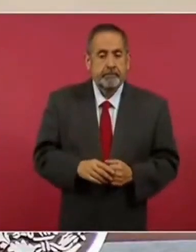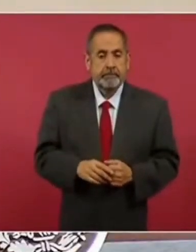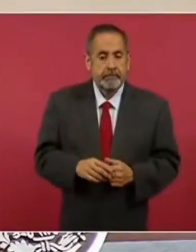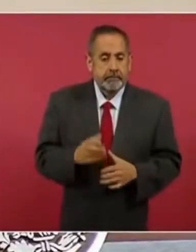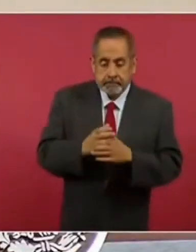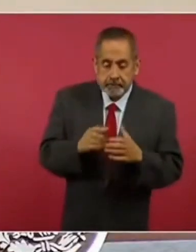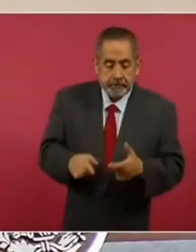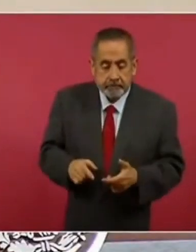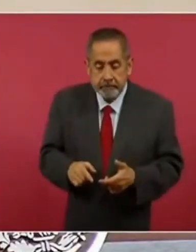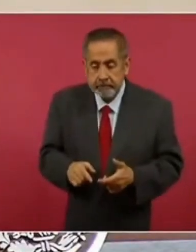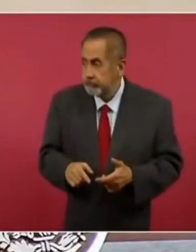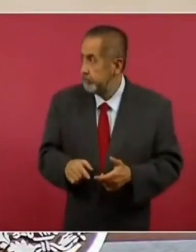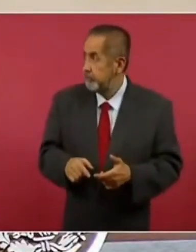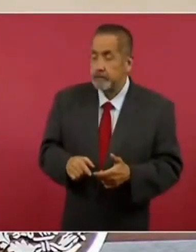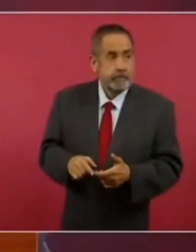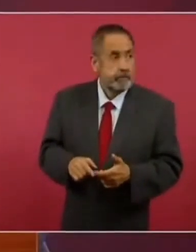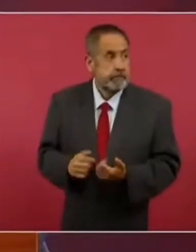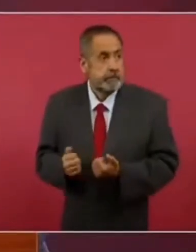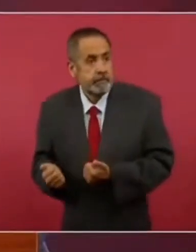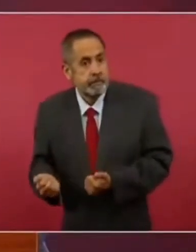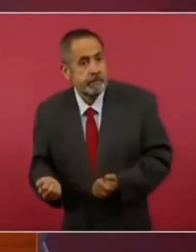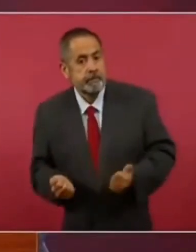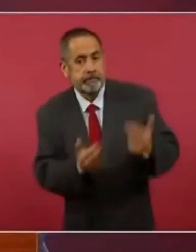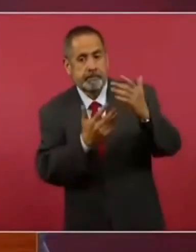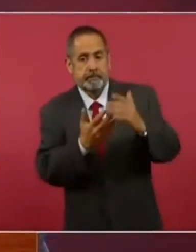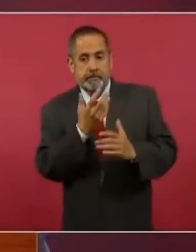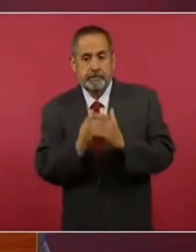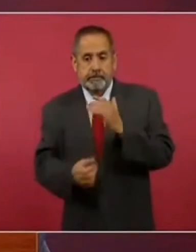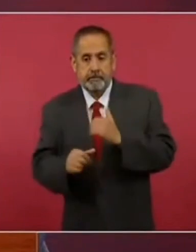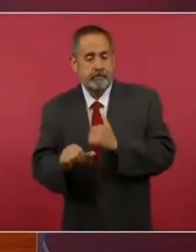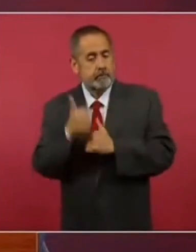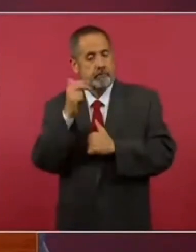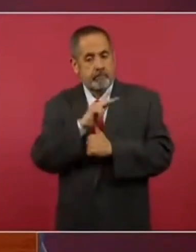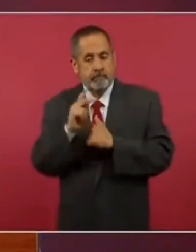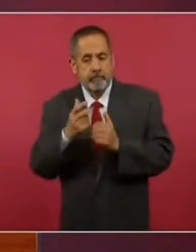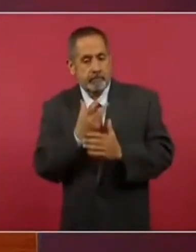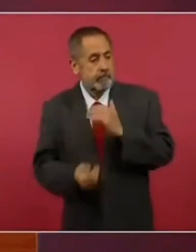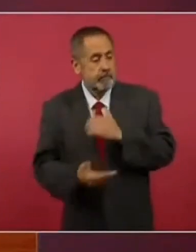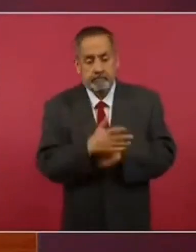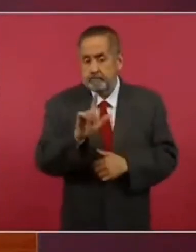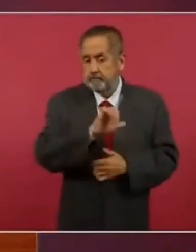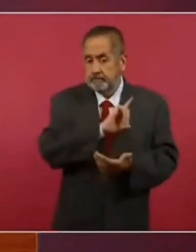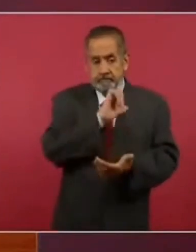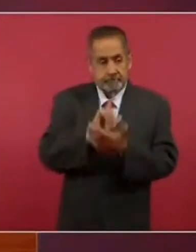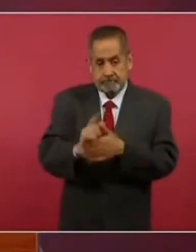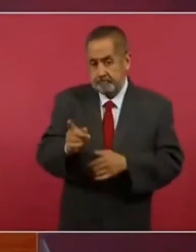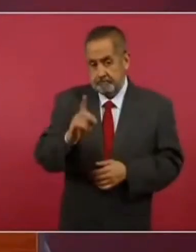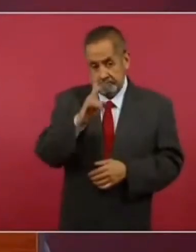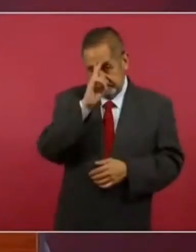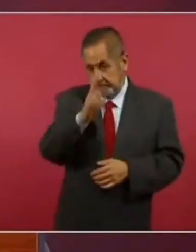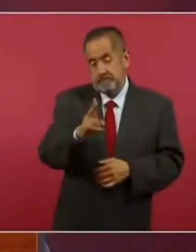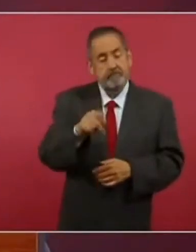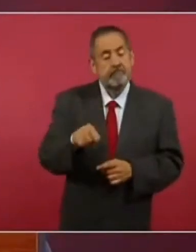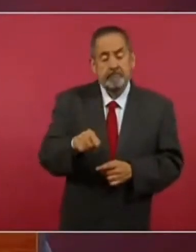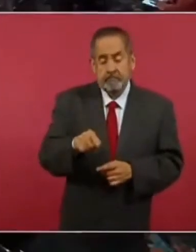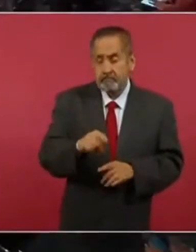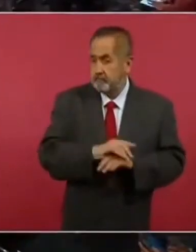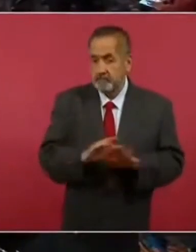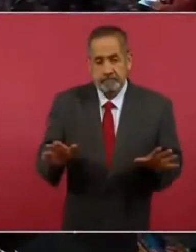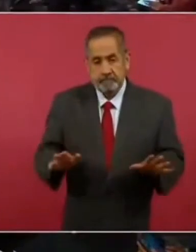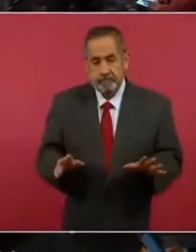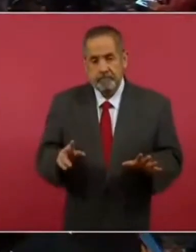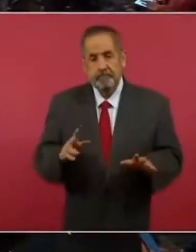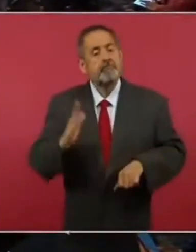Exportar bienes arqueológicos sin sacarlos del país es ilegal y, por supuesto, que tiene que ser